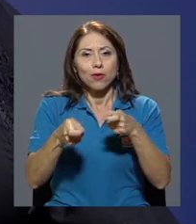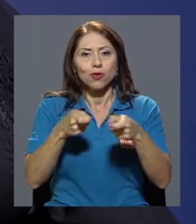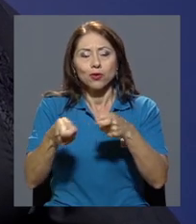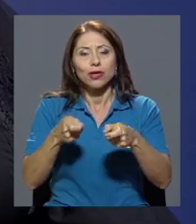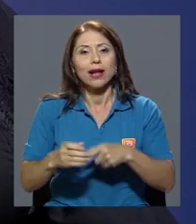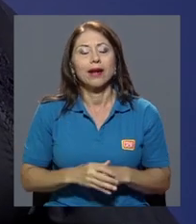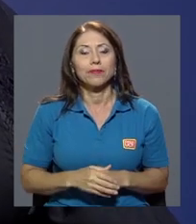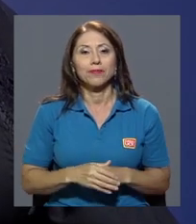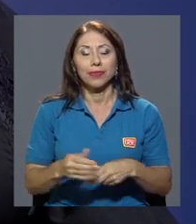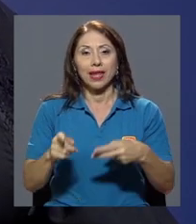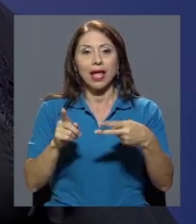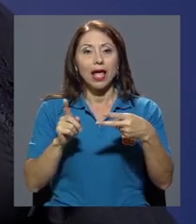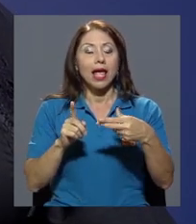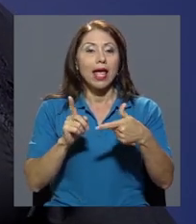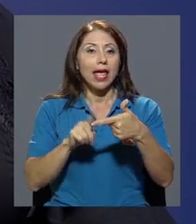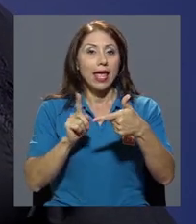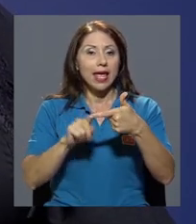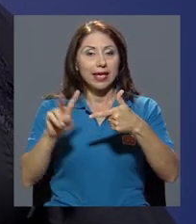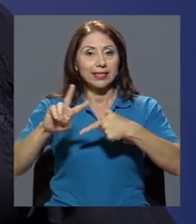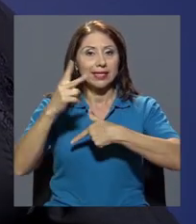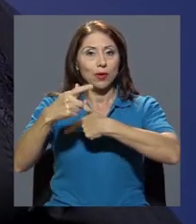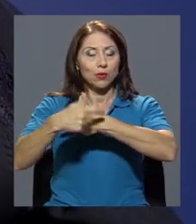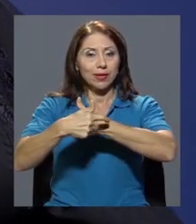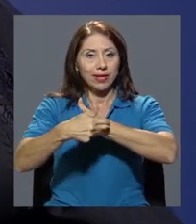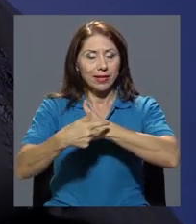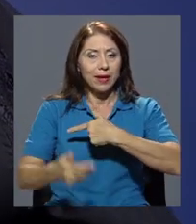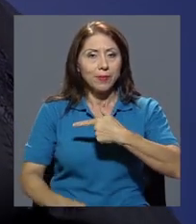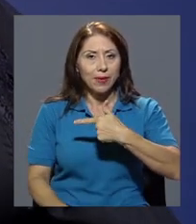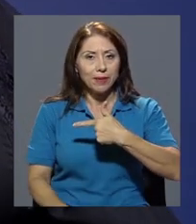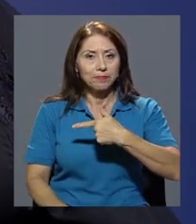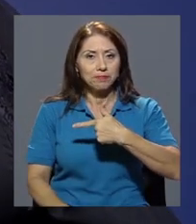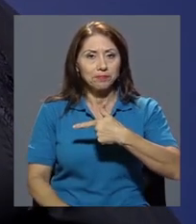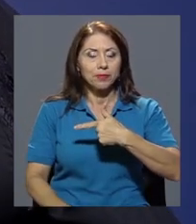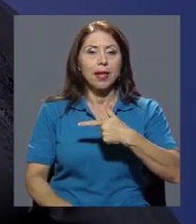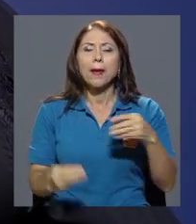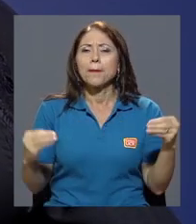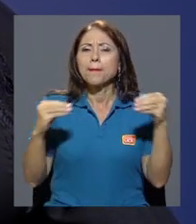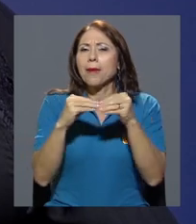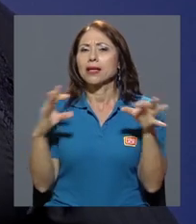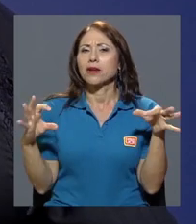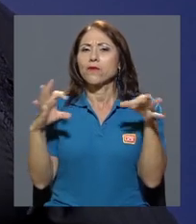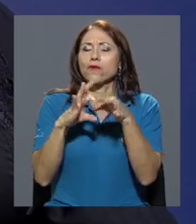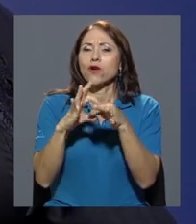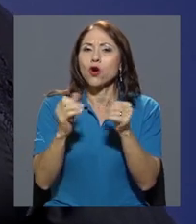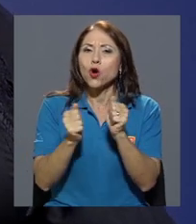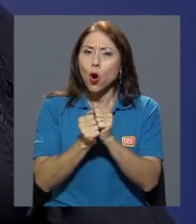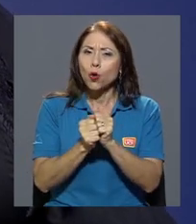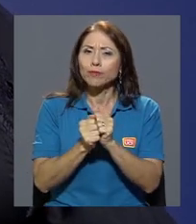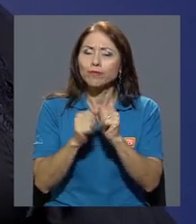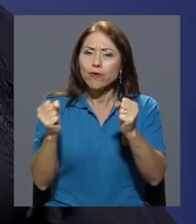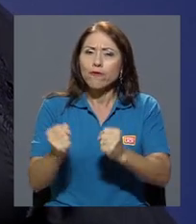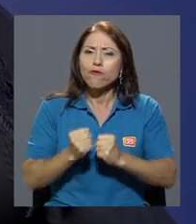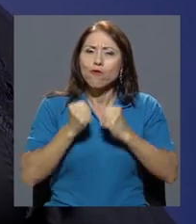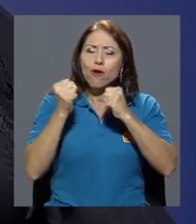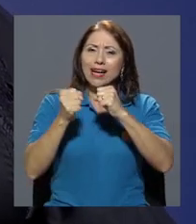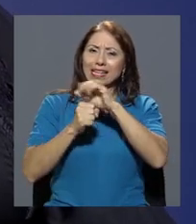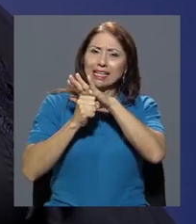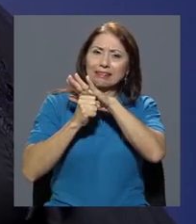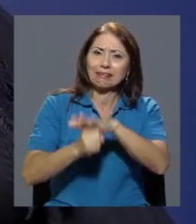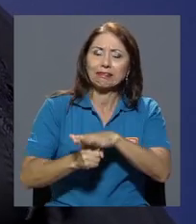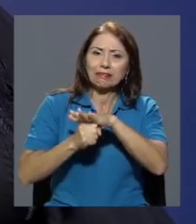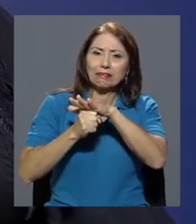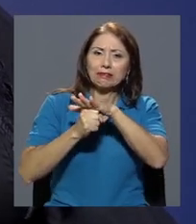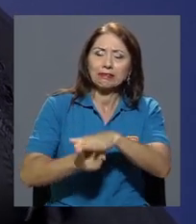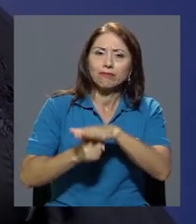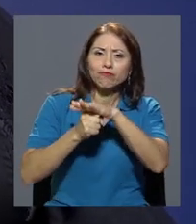Una segunda etapa tuvo que ver más con la represión cada vez más fuerte hacia